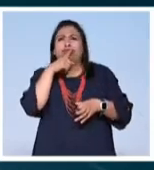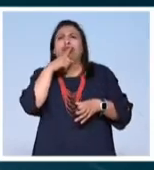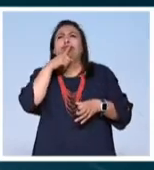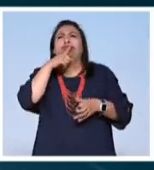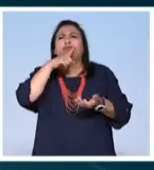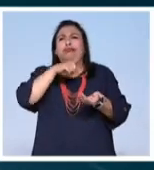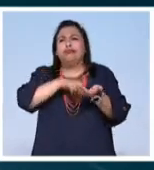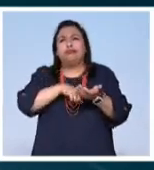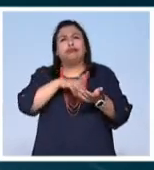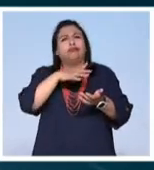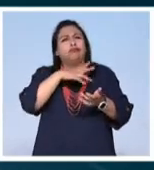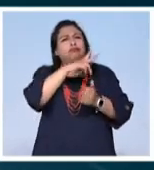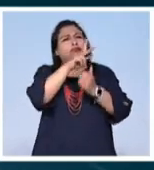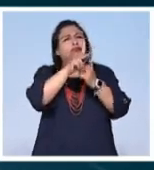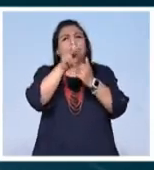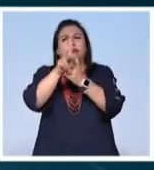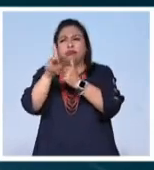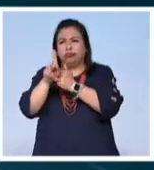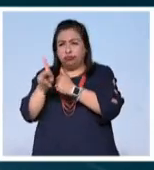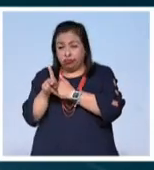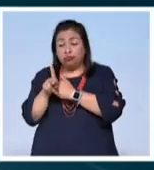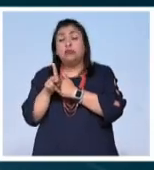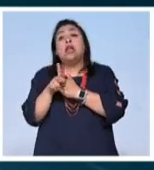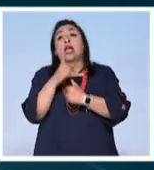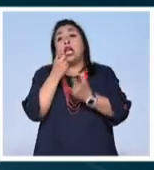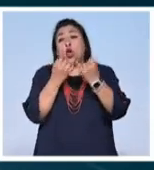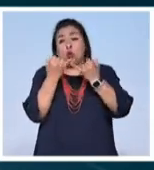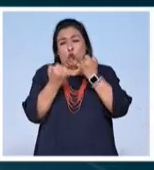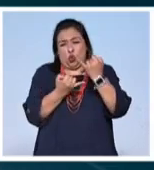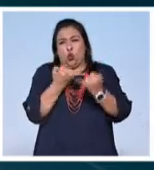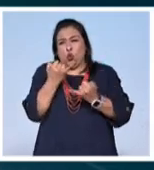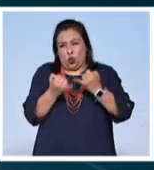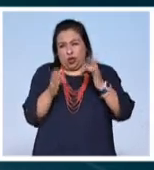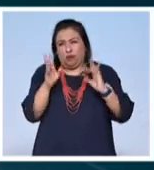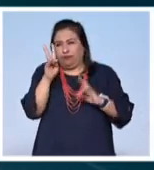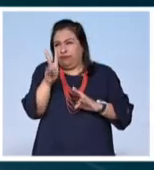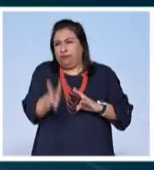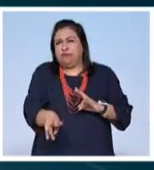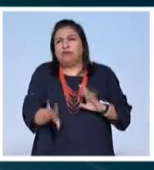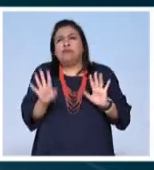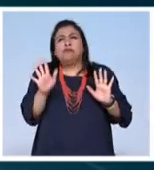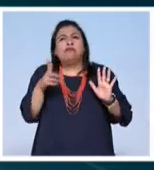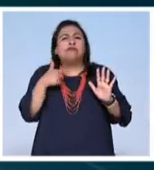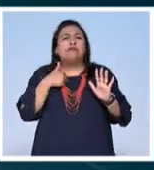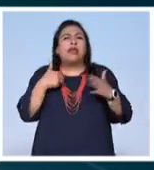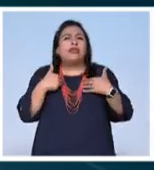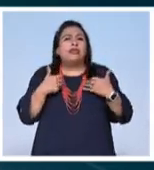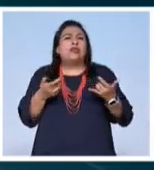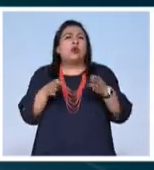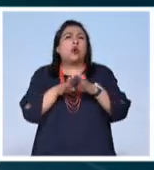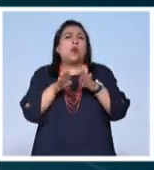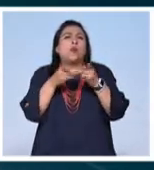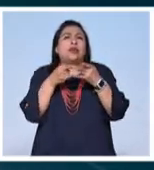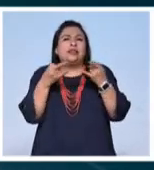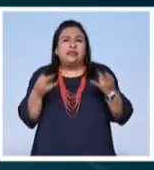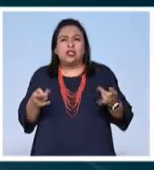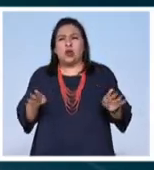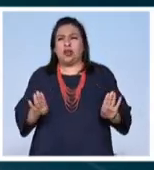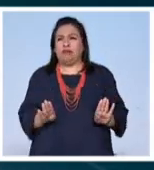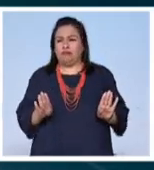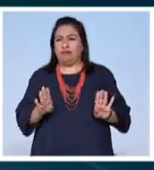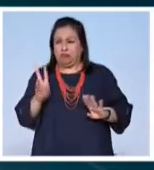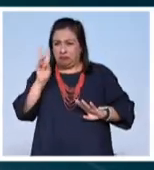atraviesa países. Entonces, algunos juegos en realidad son interpretaciones de la historia, son modos de